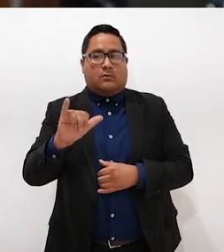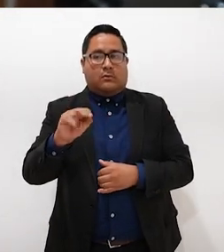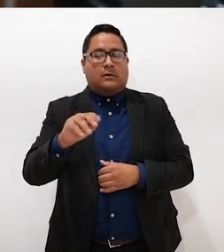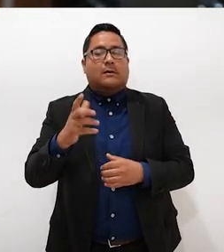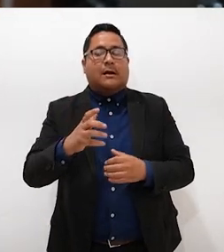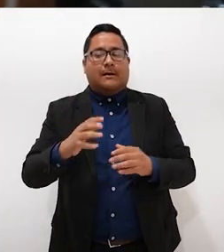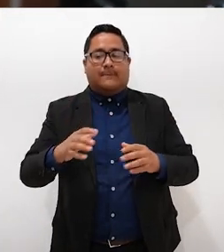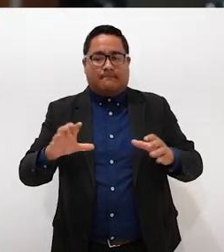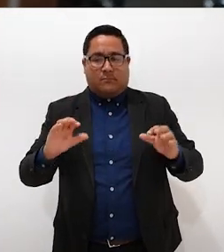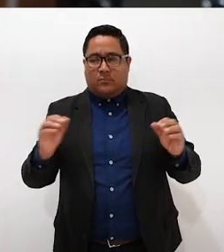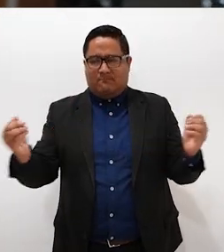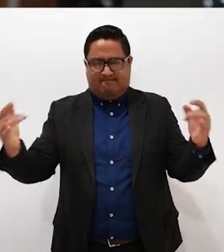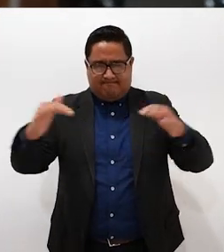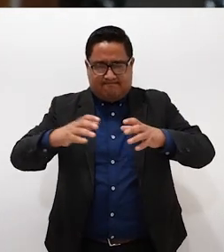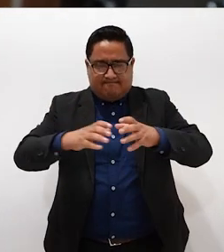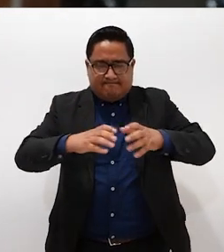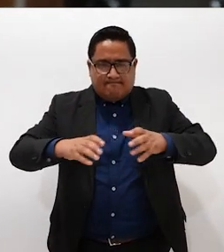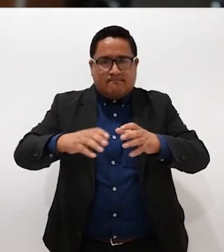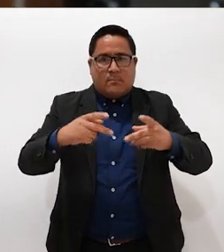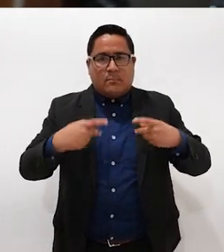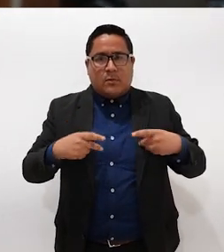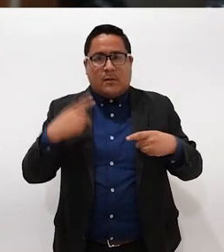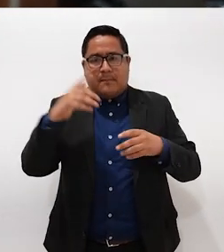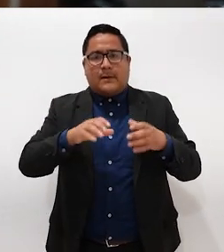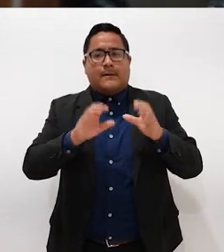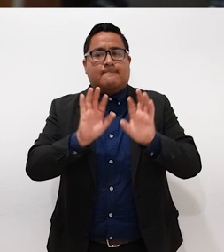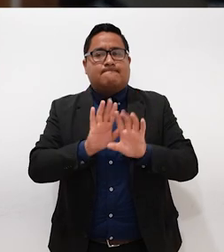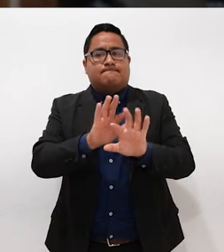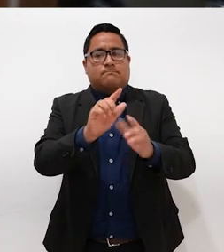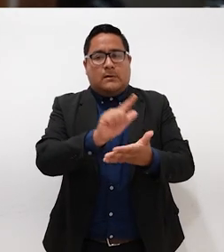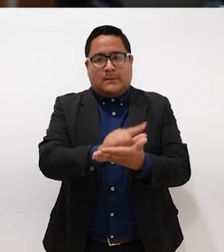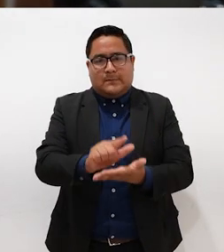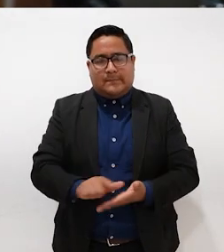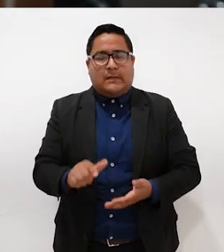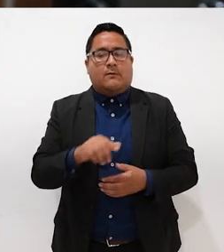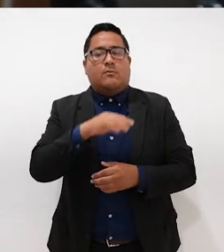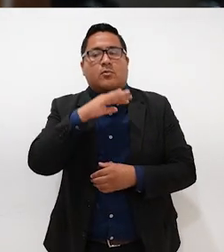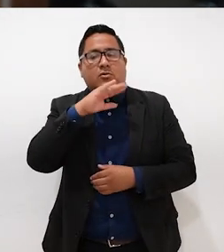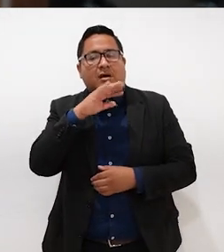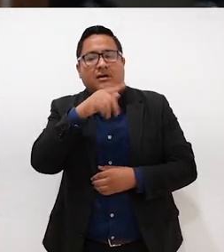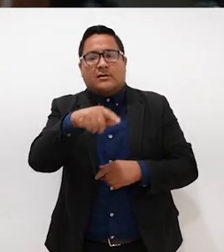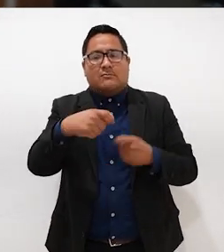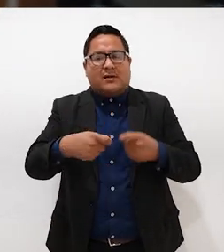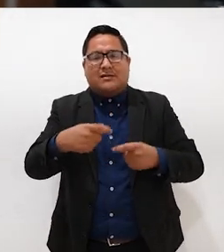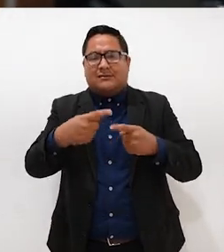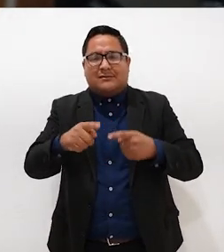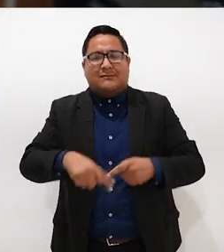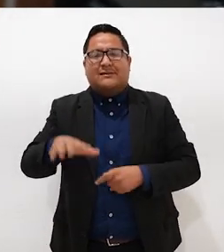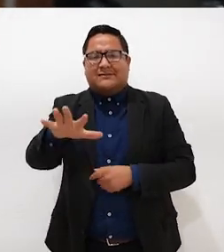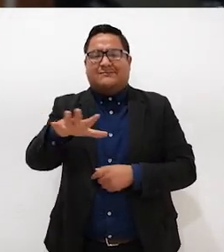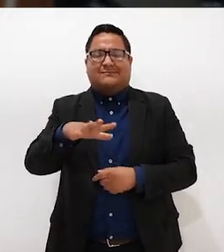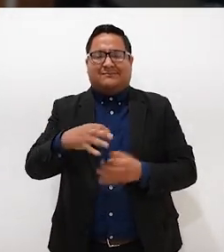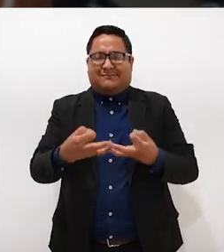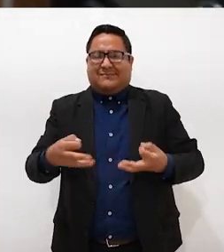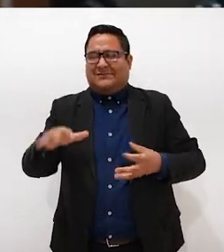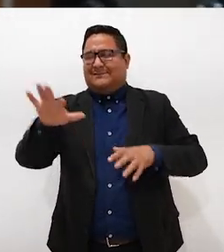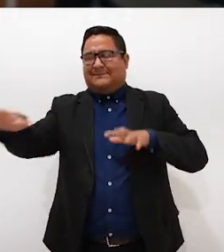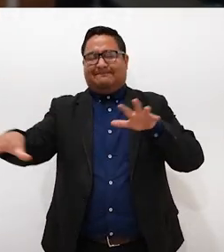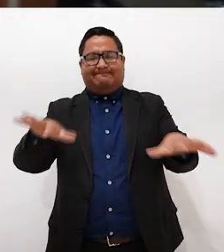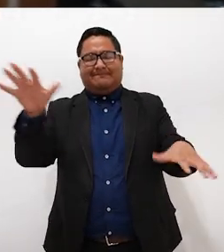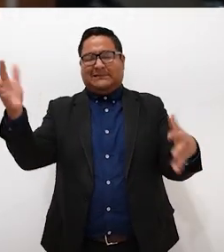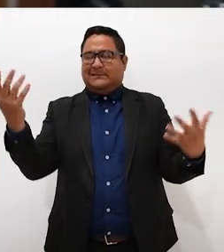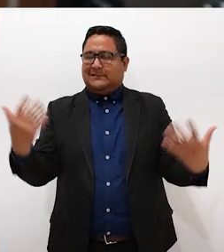formar una brigada para dar una limpieza porque inclusive toda la basura, todos los plásticos ya están en todos los lotes baldíos.